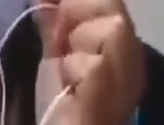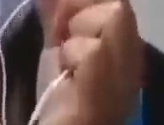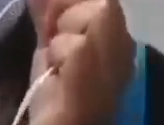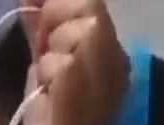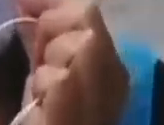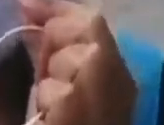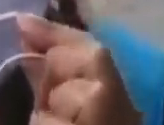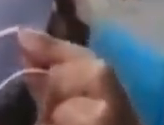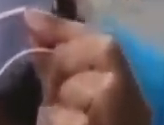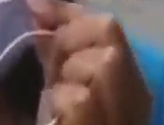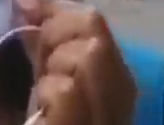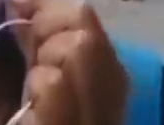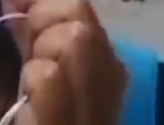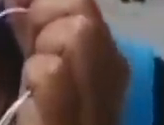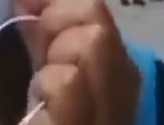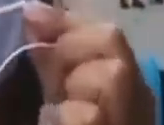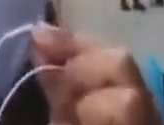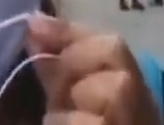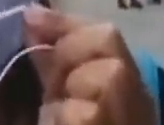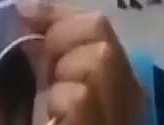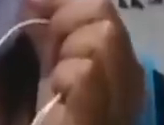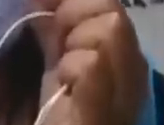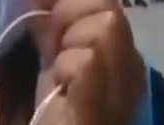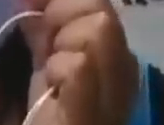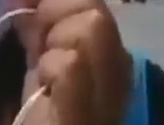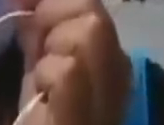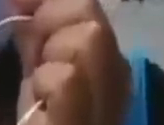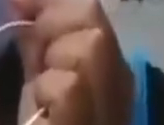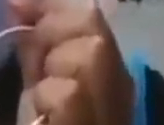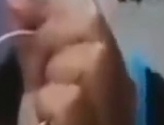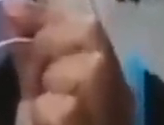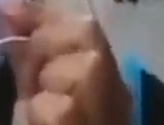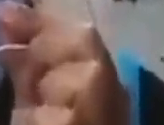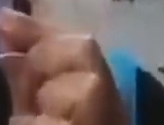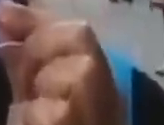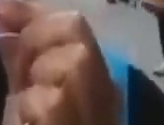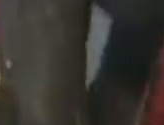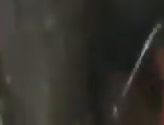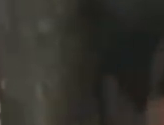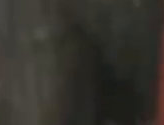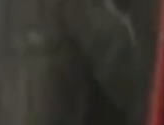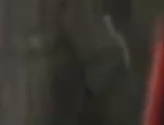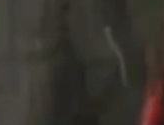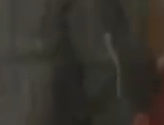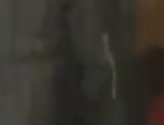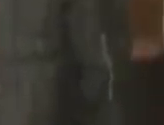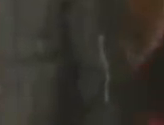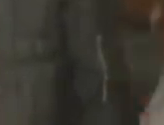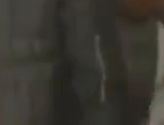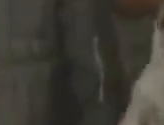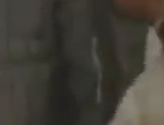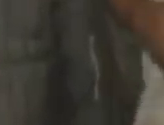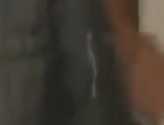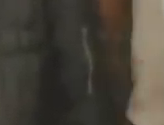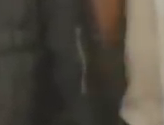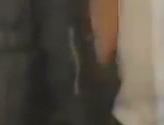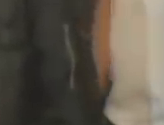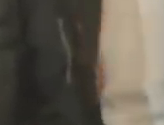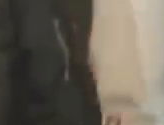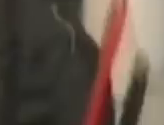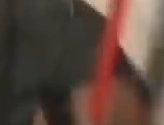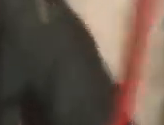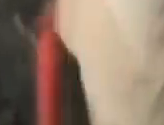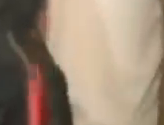que nosotros vivimos del diario y nadie ha hecho garantía de nuestros derechos como uno no va a salir de su casa